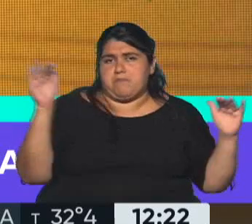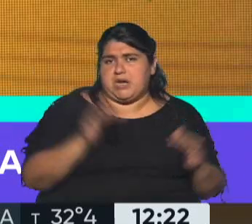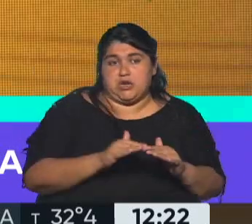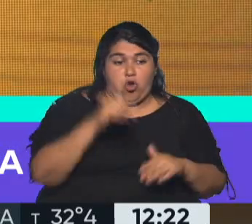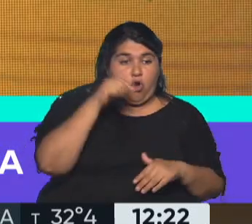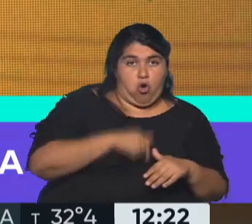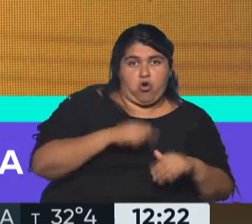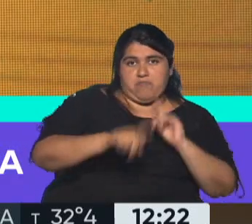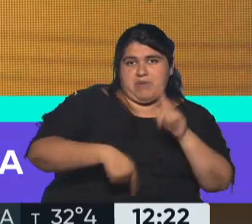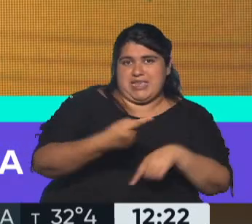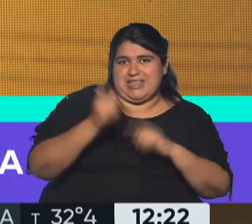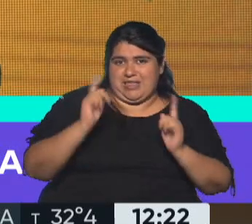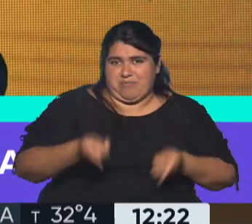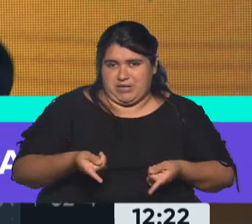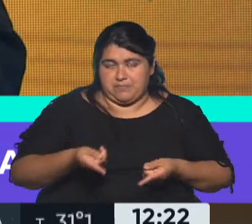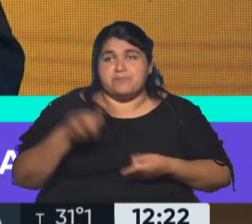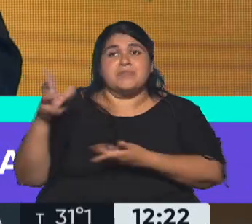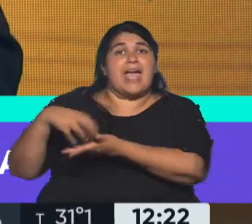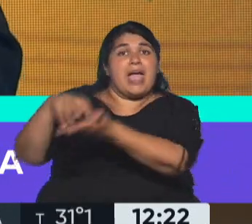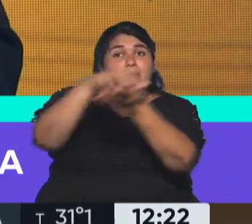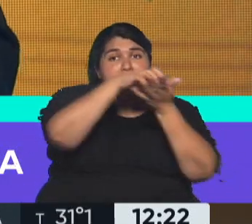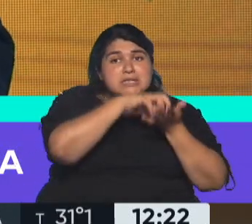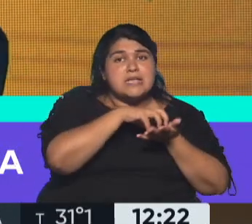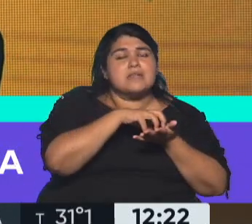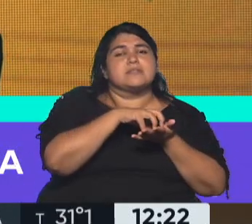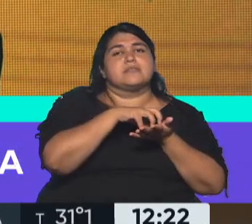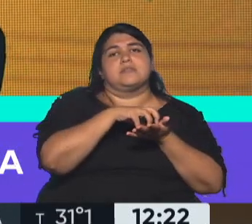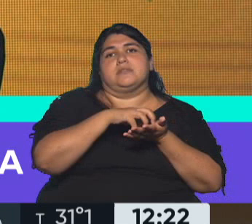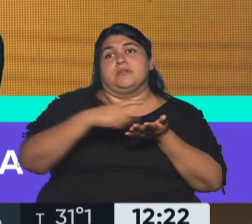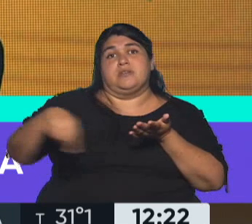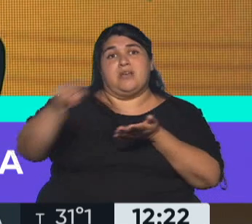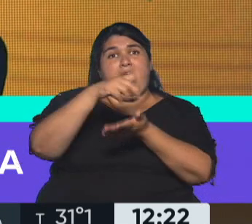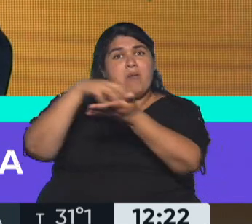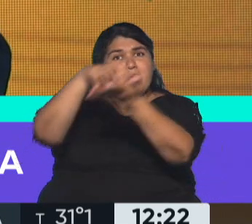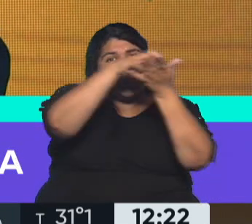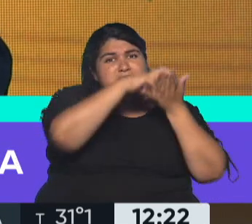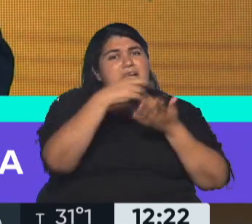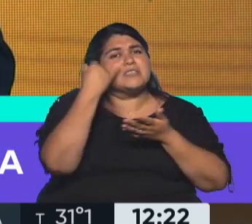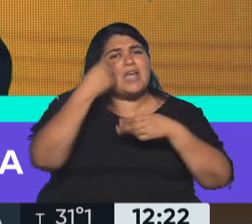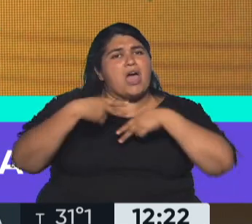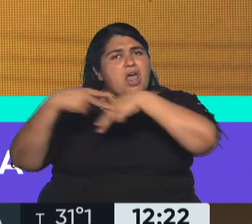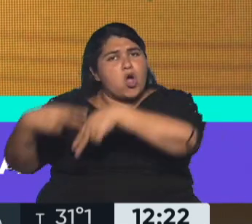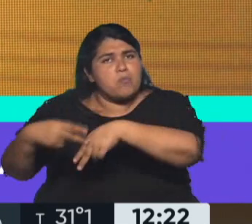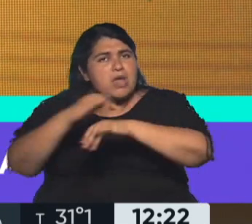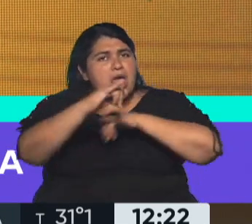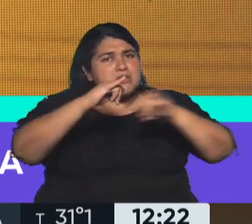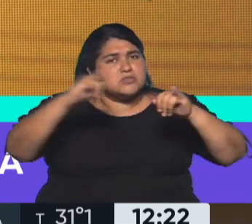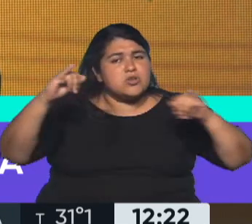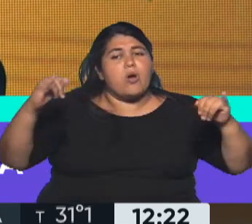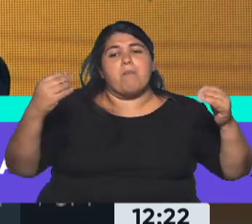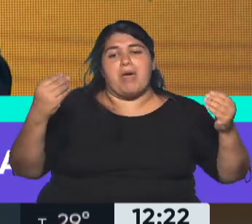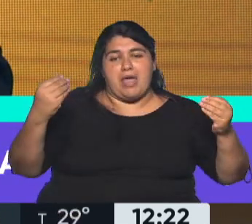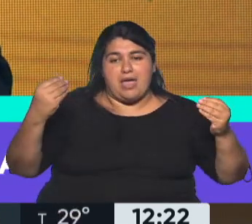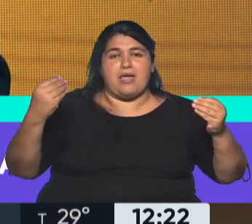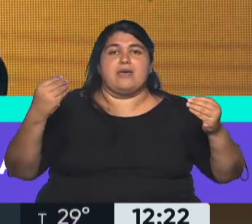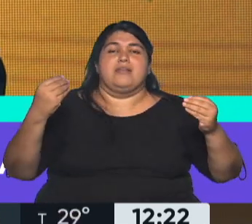y por el día de mañana. Y a las empresas se le está haciendo llegar una recomendación para ver que también